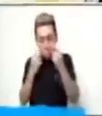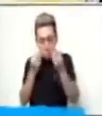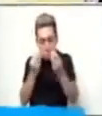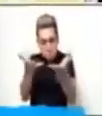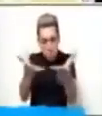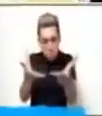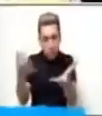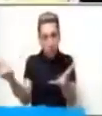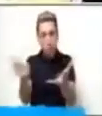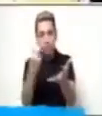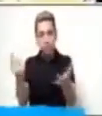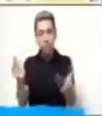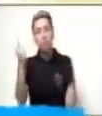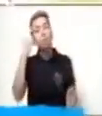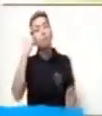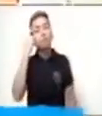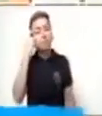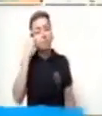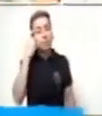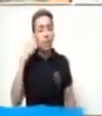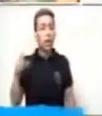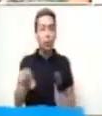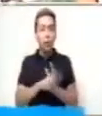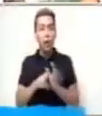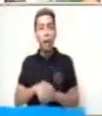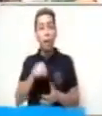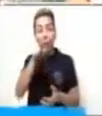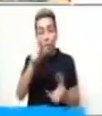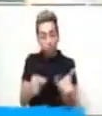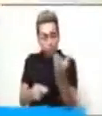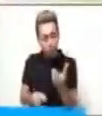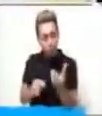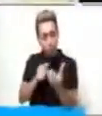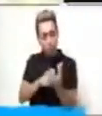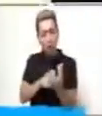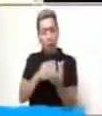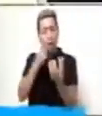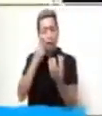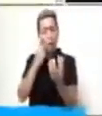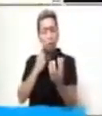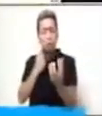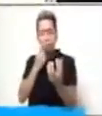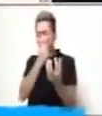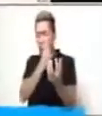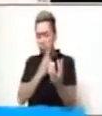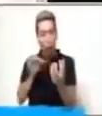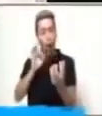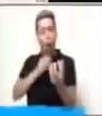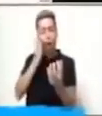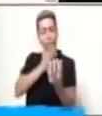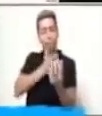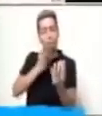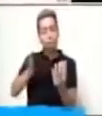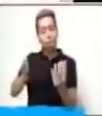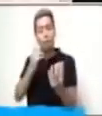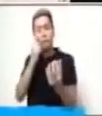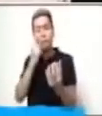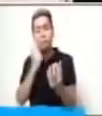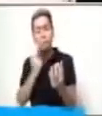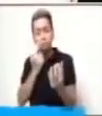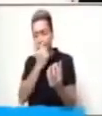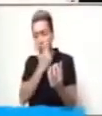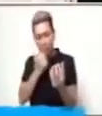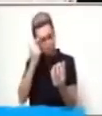¿Quién en casa llora cuando la toca o cuando la va a cortar? Piensa